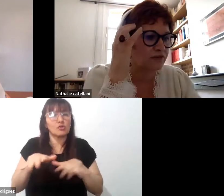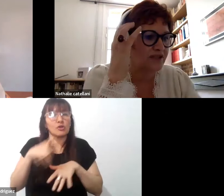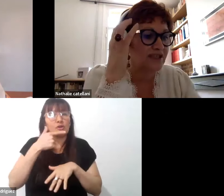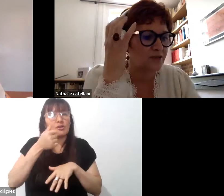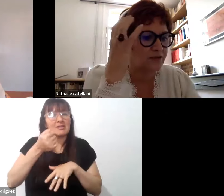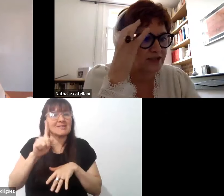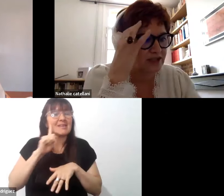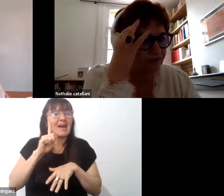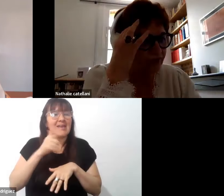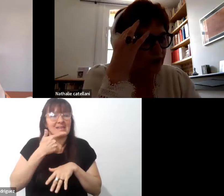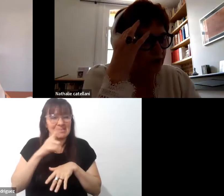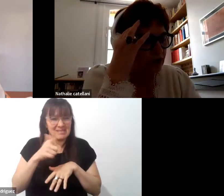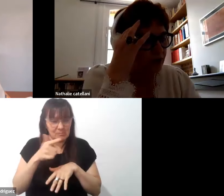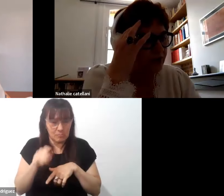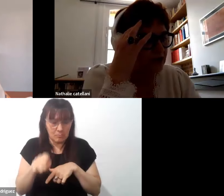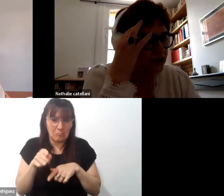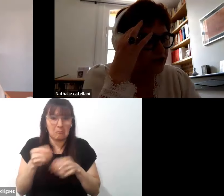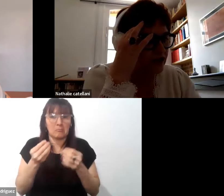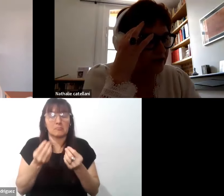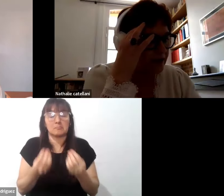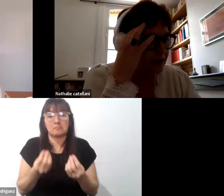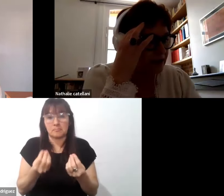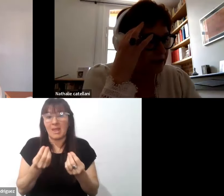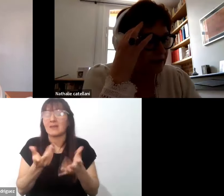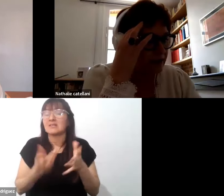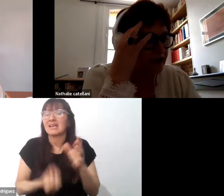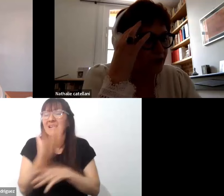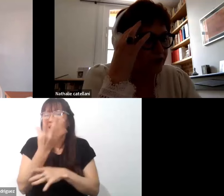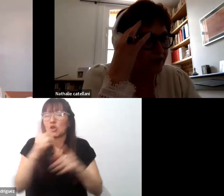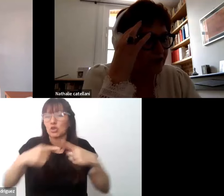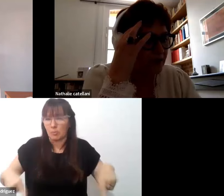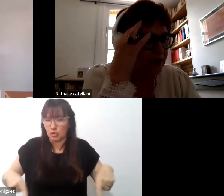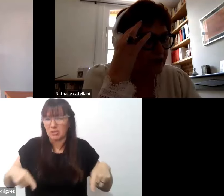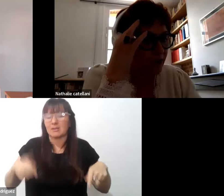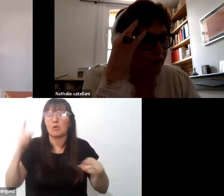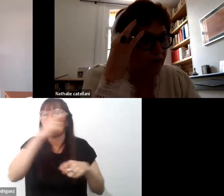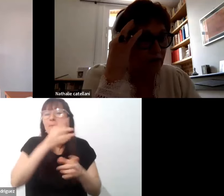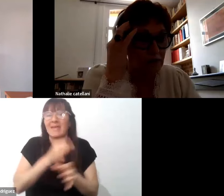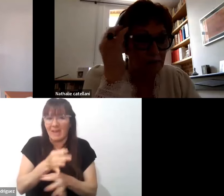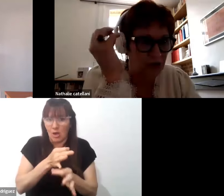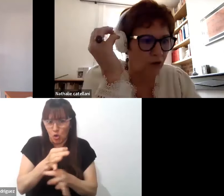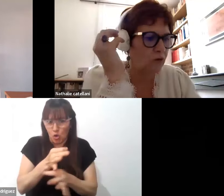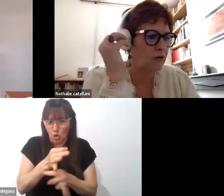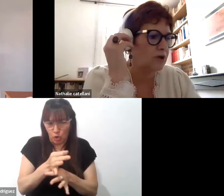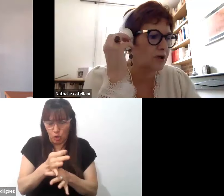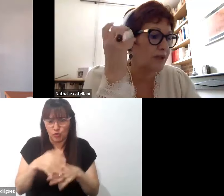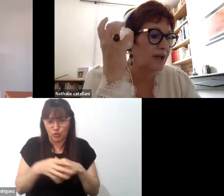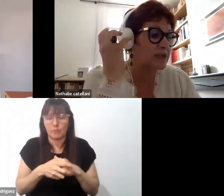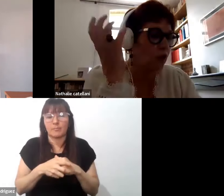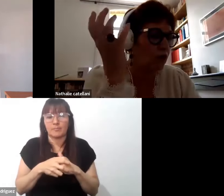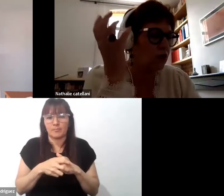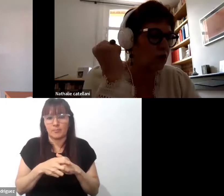dedicada a la creación de estos dispositivos pedagógicos y que procede